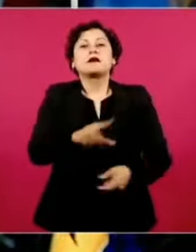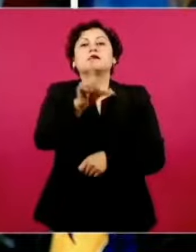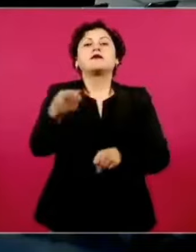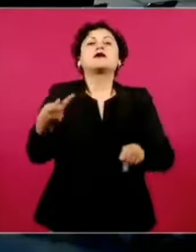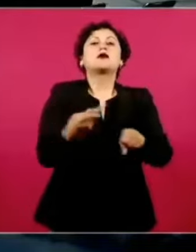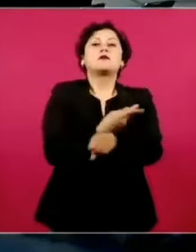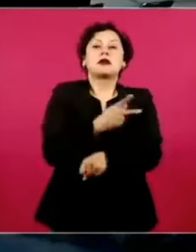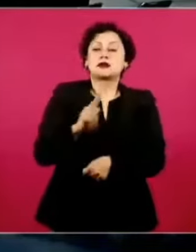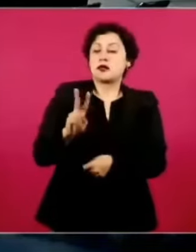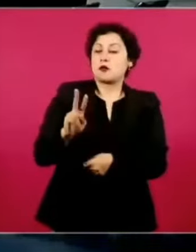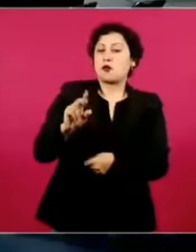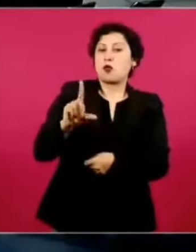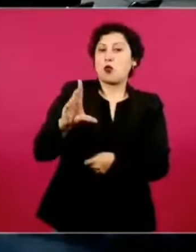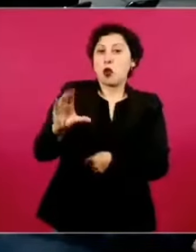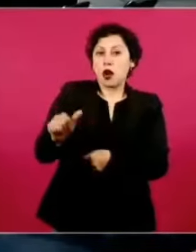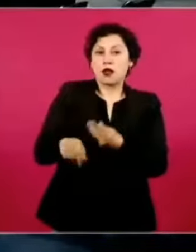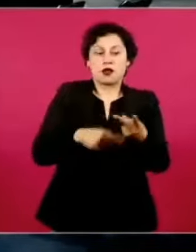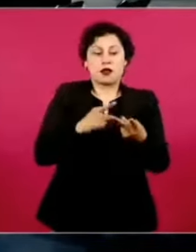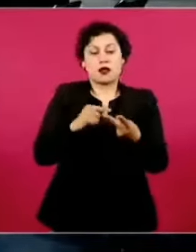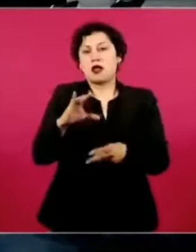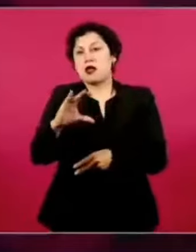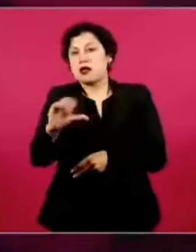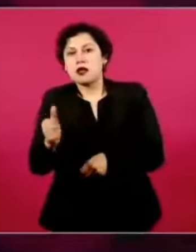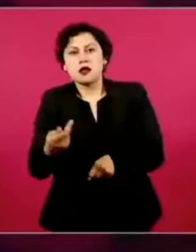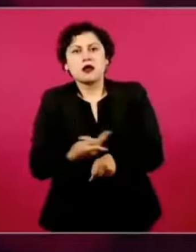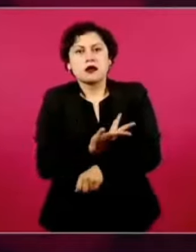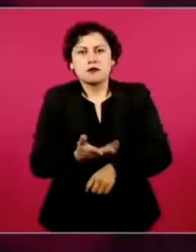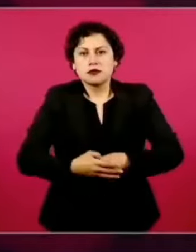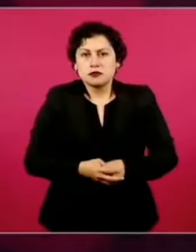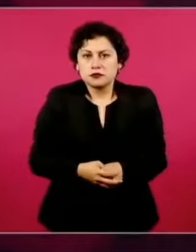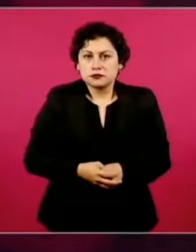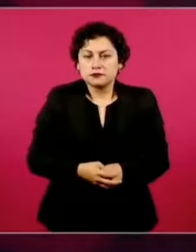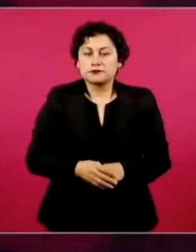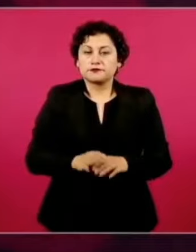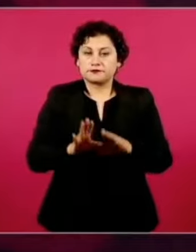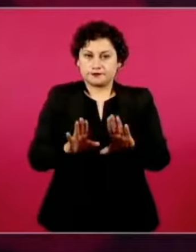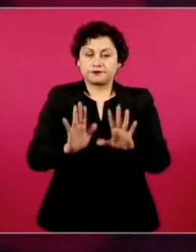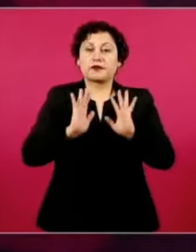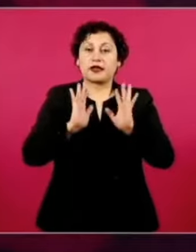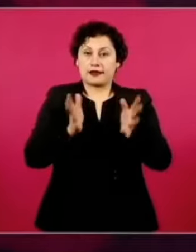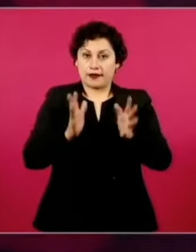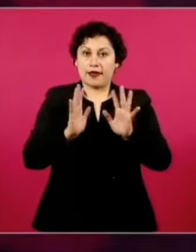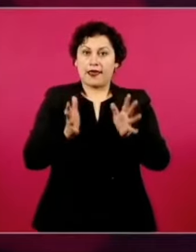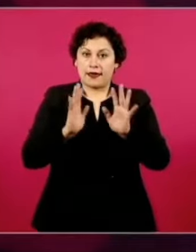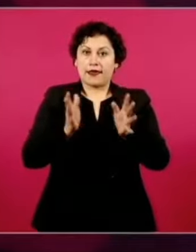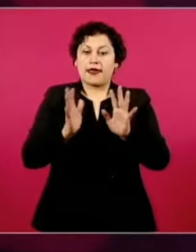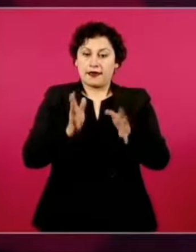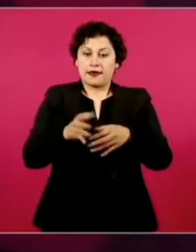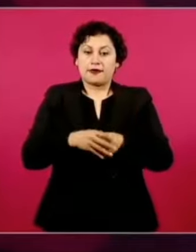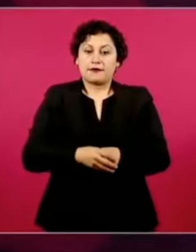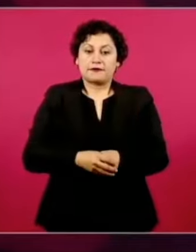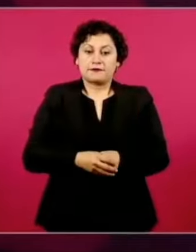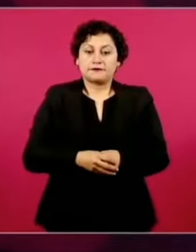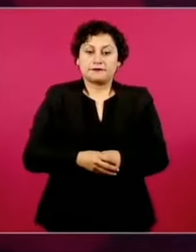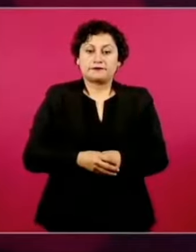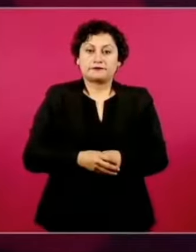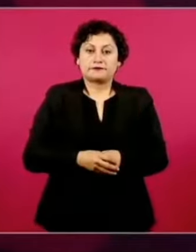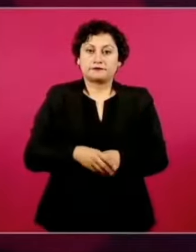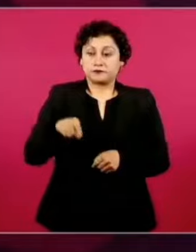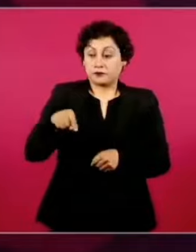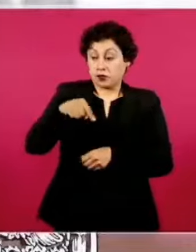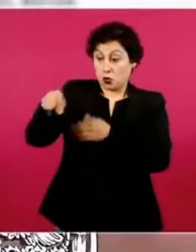Está el proceso de declarar zona natural